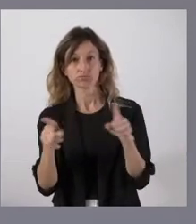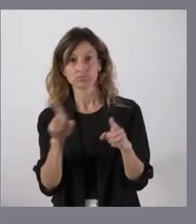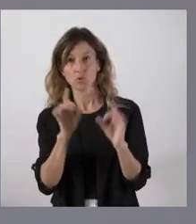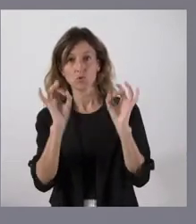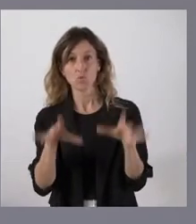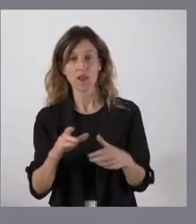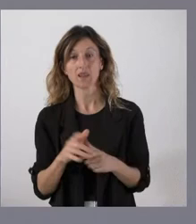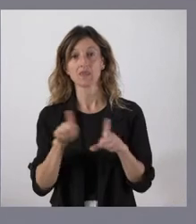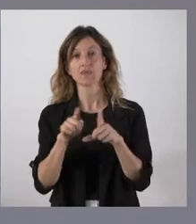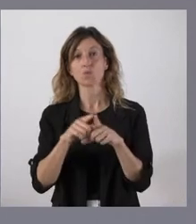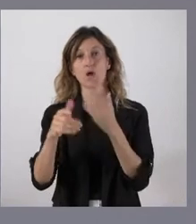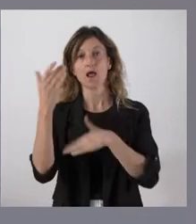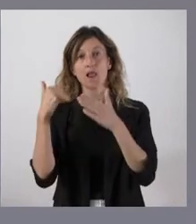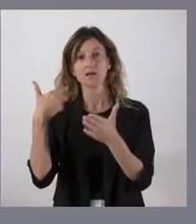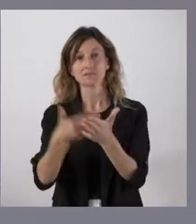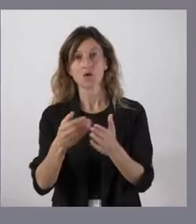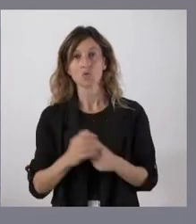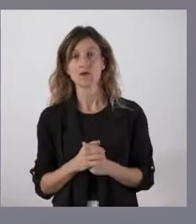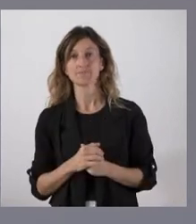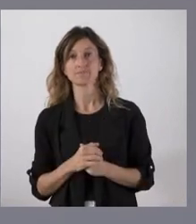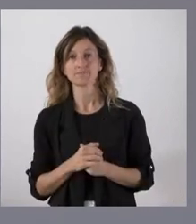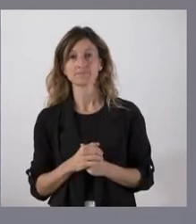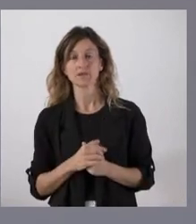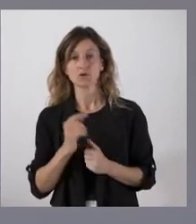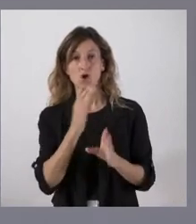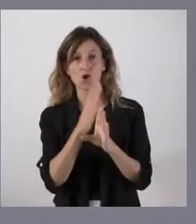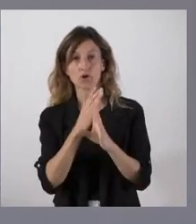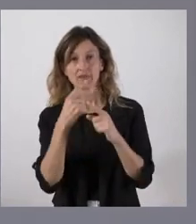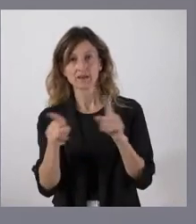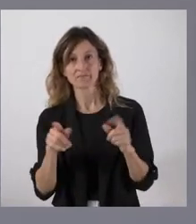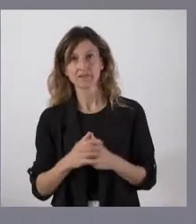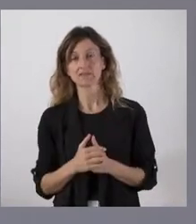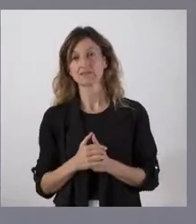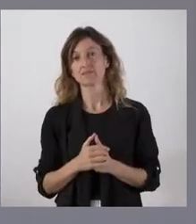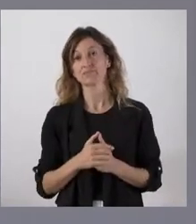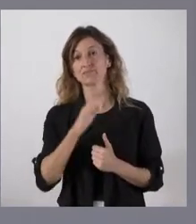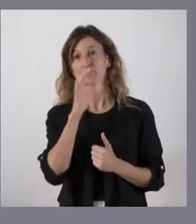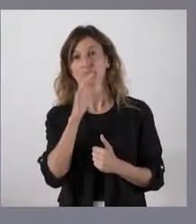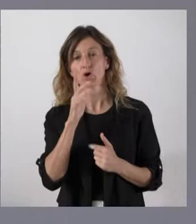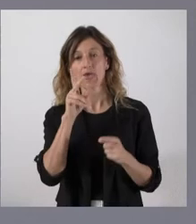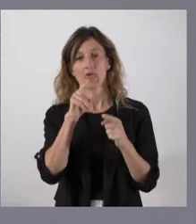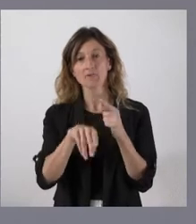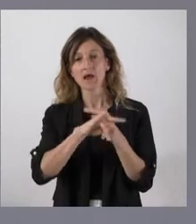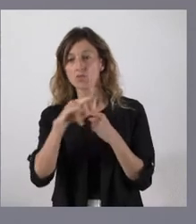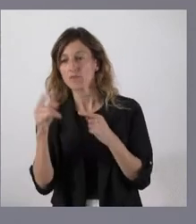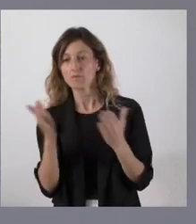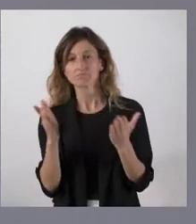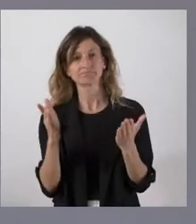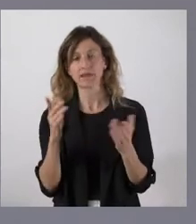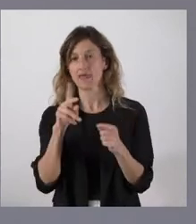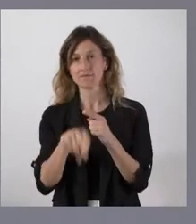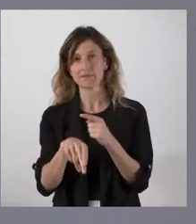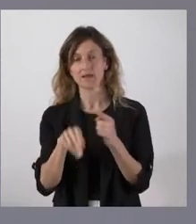mismo idéntico que el que se establecía hasta ahora. Cambia, si acaso, el orden y, por tanto, es elemento de evitar duplicidades y clarificar la